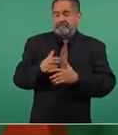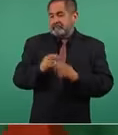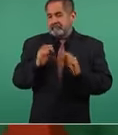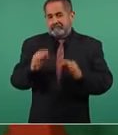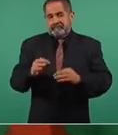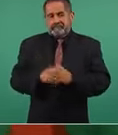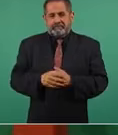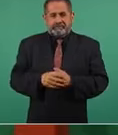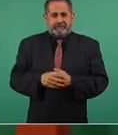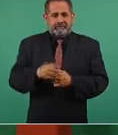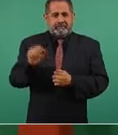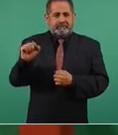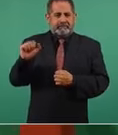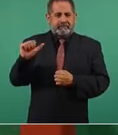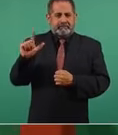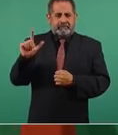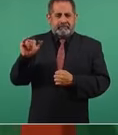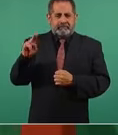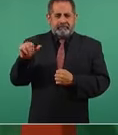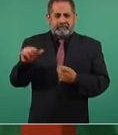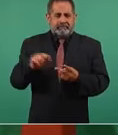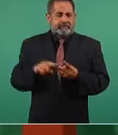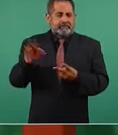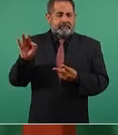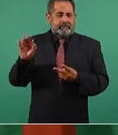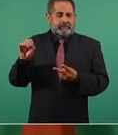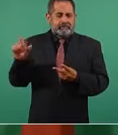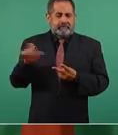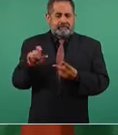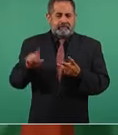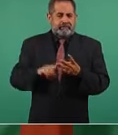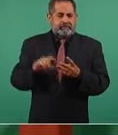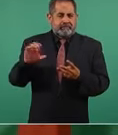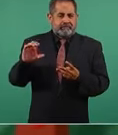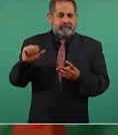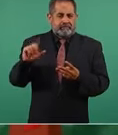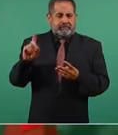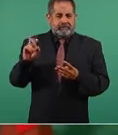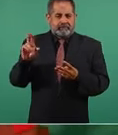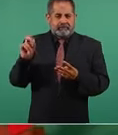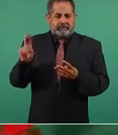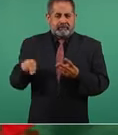Salinas, Fox, Calderón,